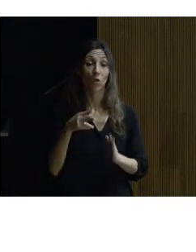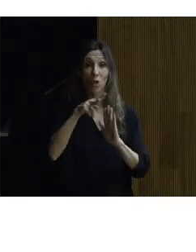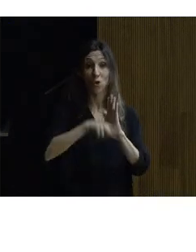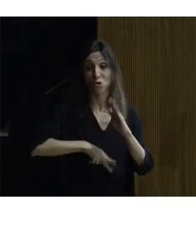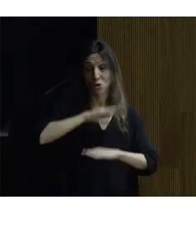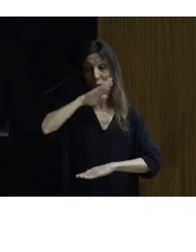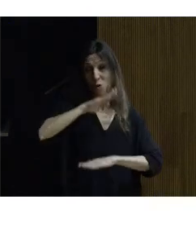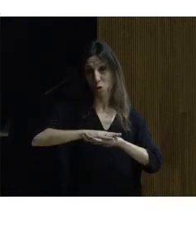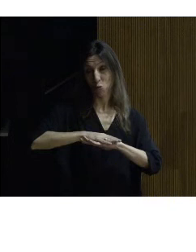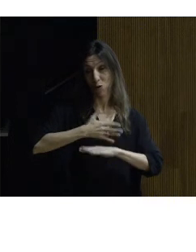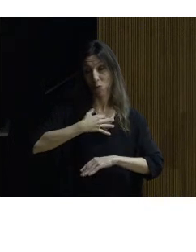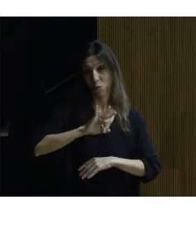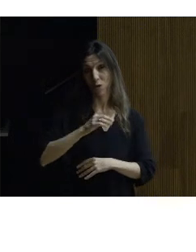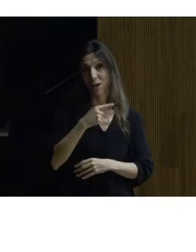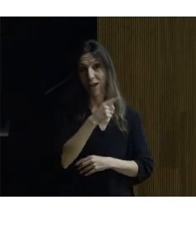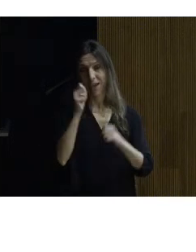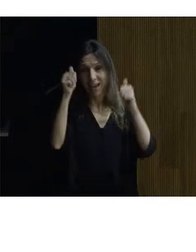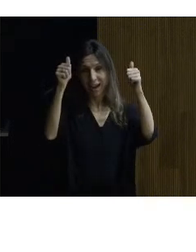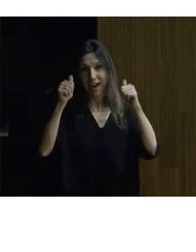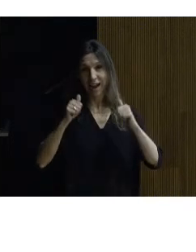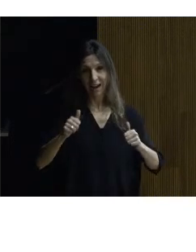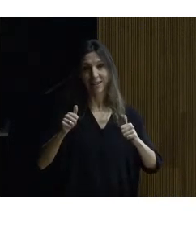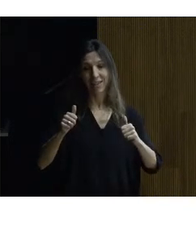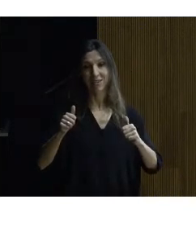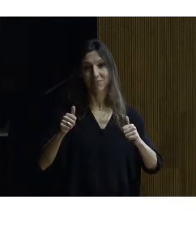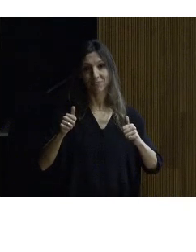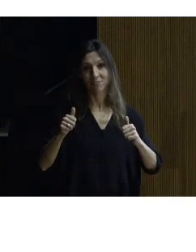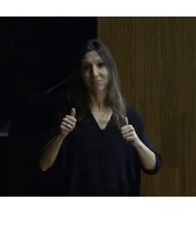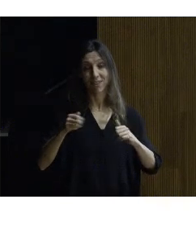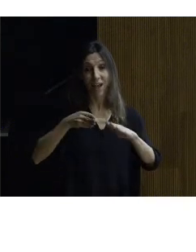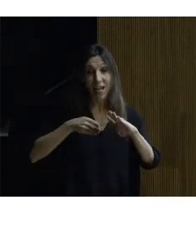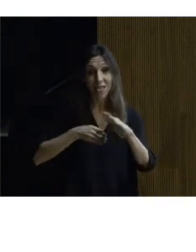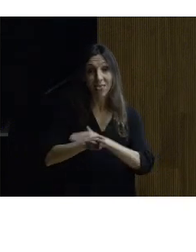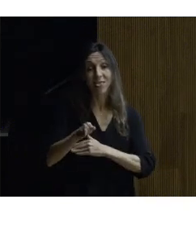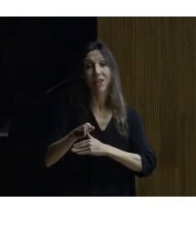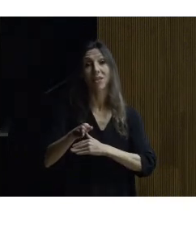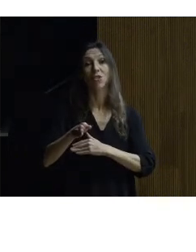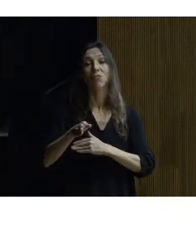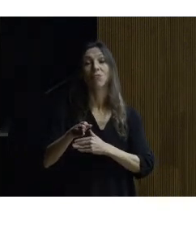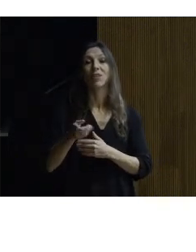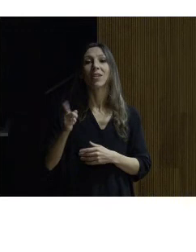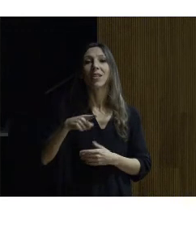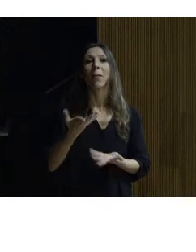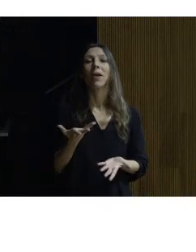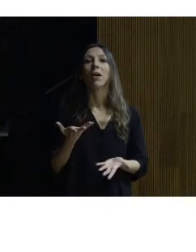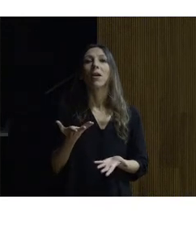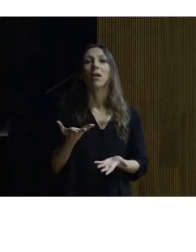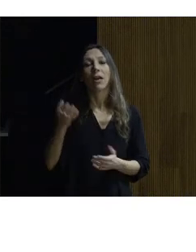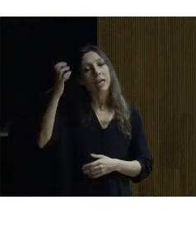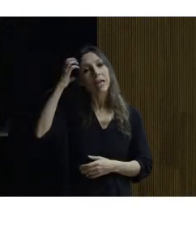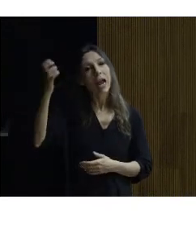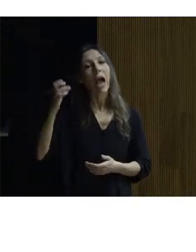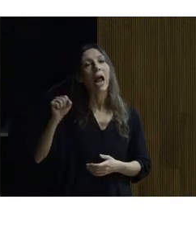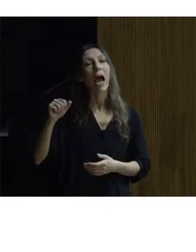aquí el cartel de señalización a la entrada del auditorio vemos el caso del Real Alcazar de Sevilla bueno pues aquí